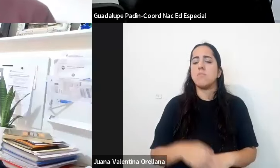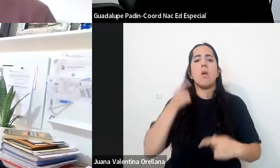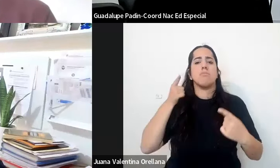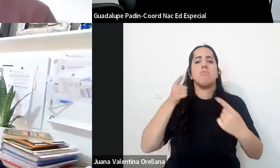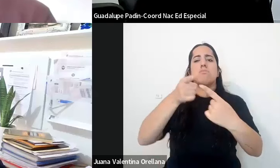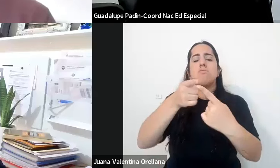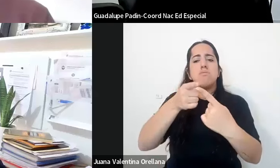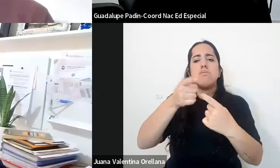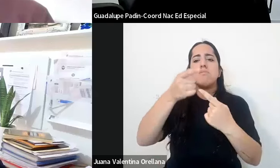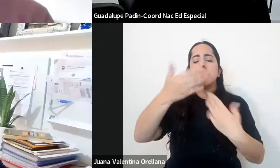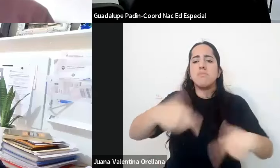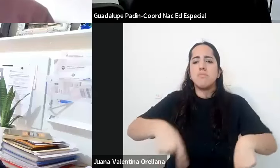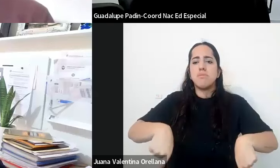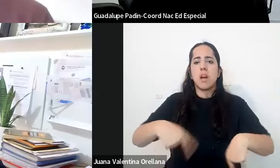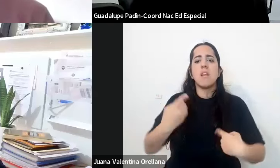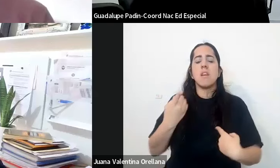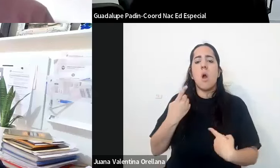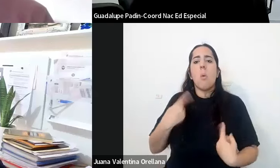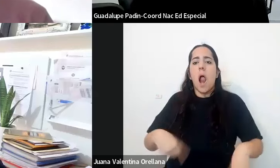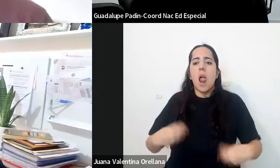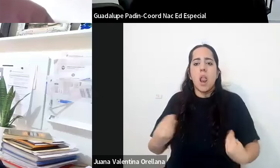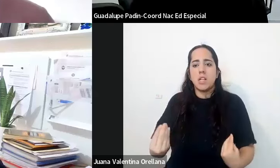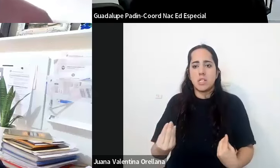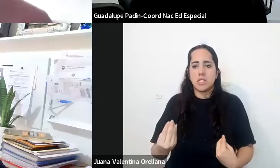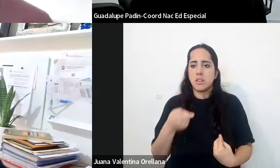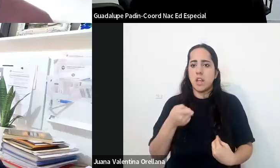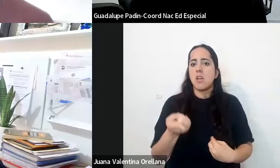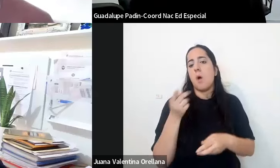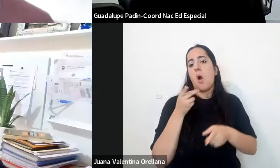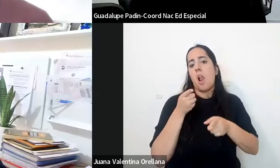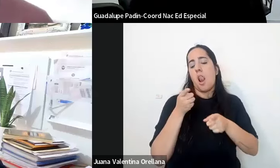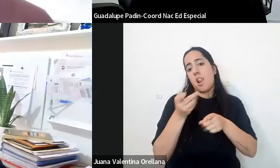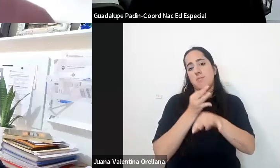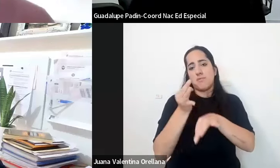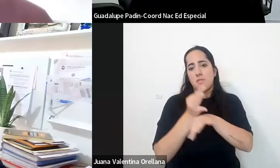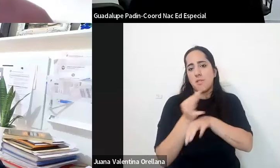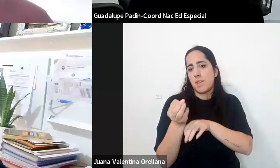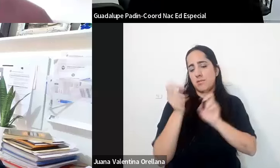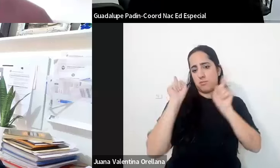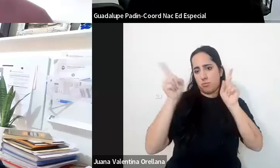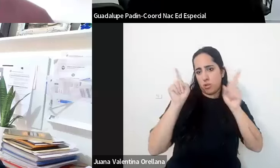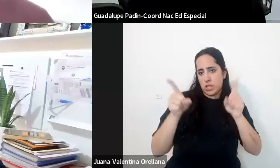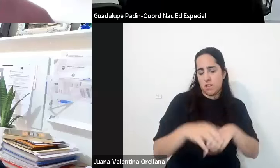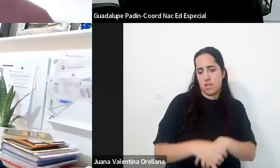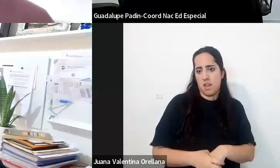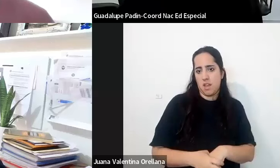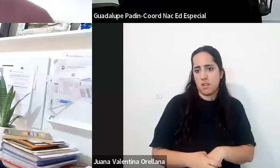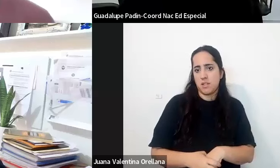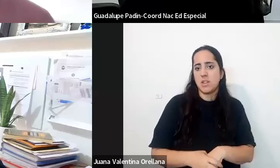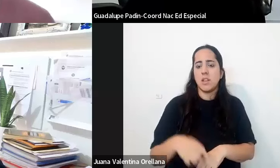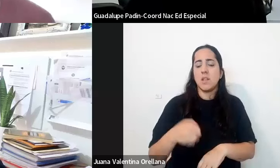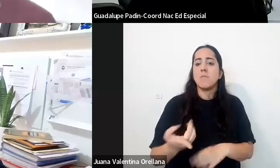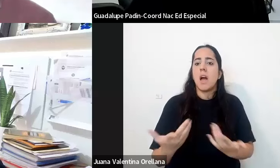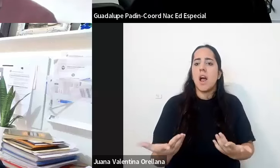que ustedes creen que están presentes en la formación docente inicial particularmente y continua para dar